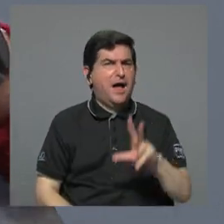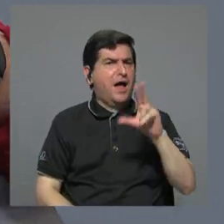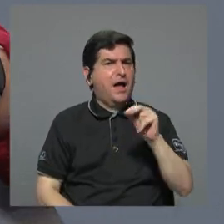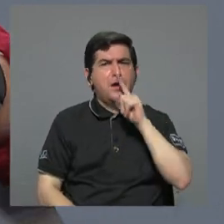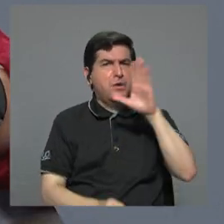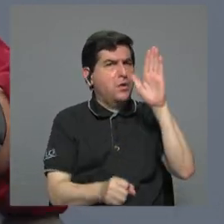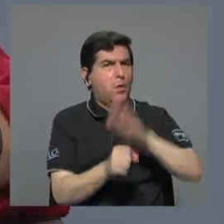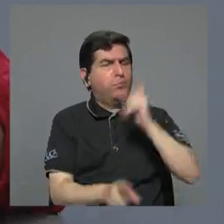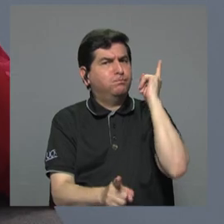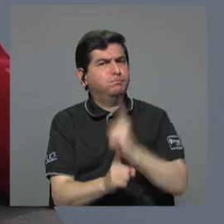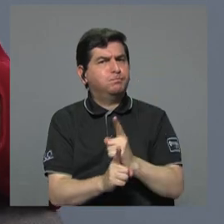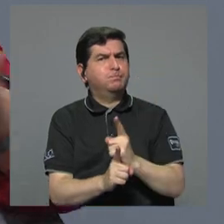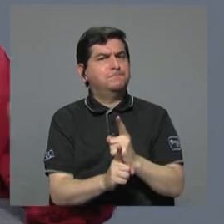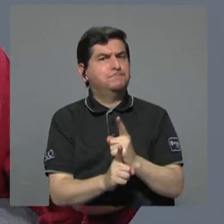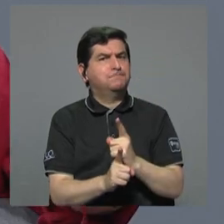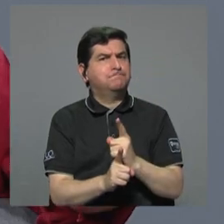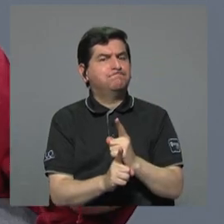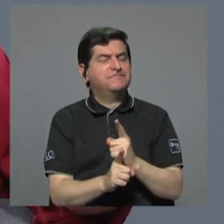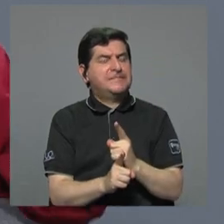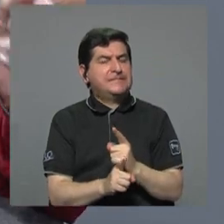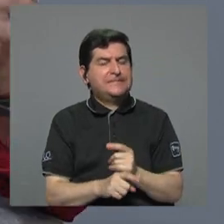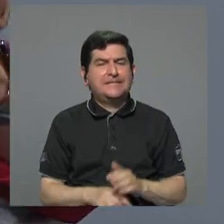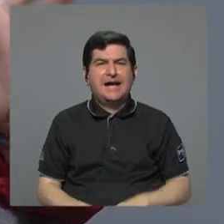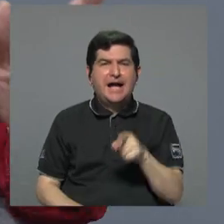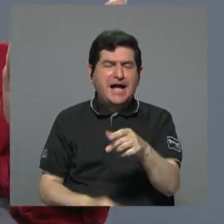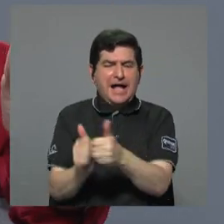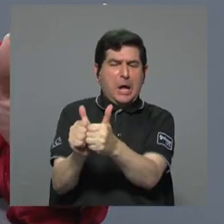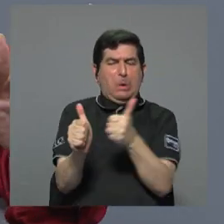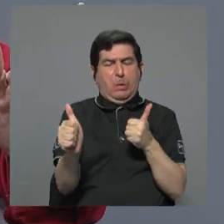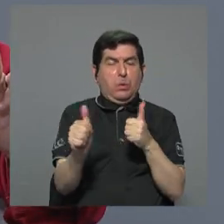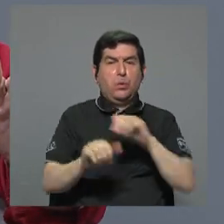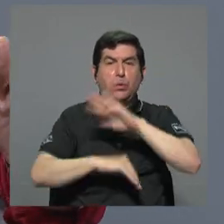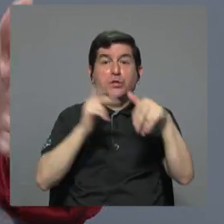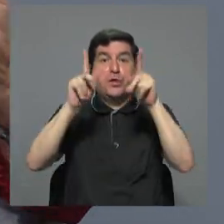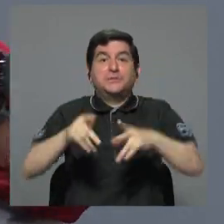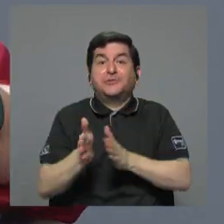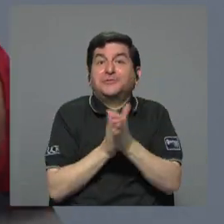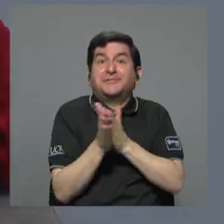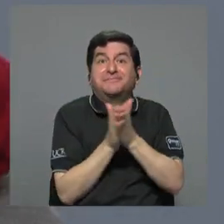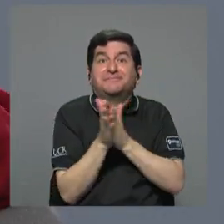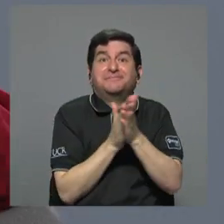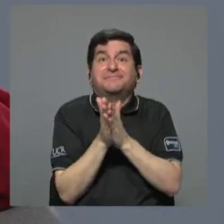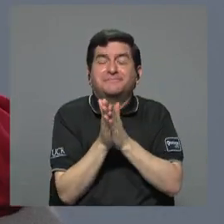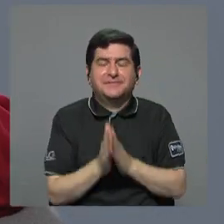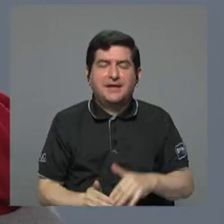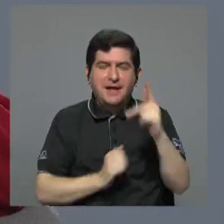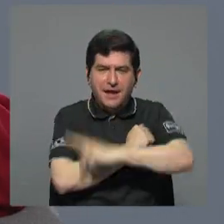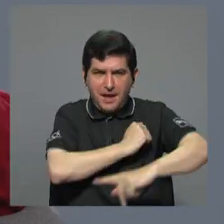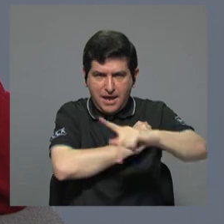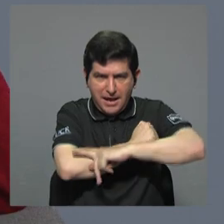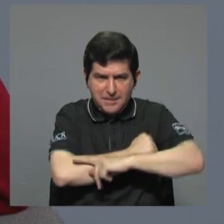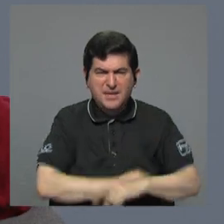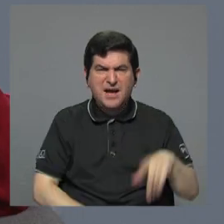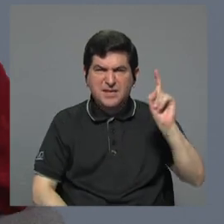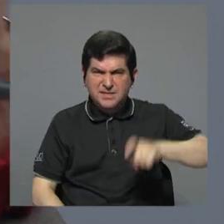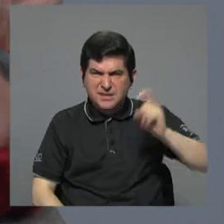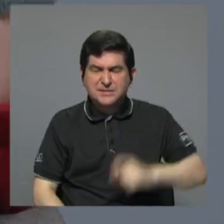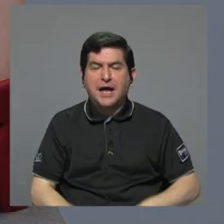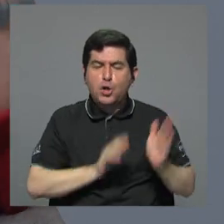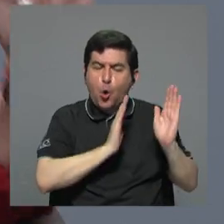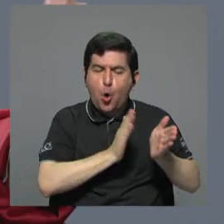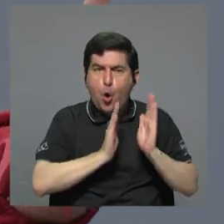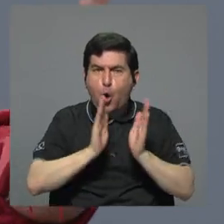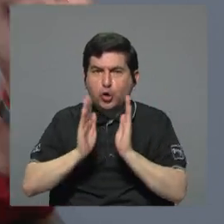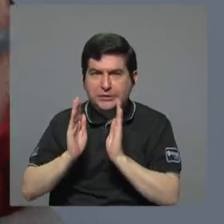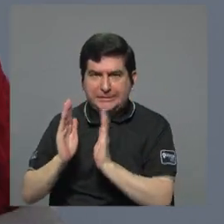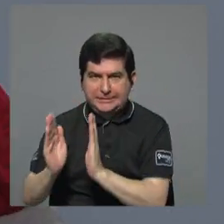llevando como debe ser, hay un desfase y todo el mundo puede meter la mano. Entonces, aquí en este país lo que hay que poner es el orden y